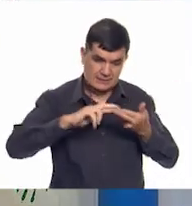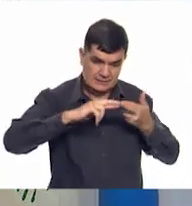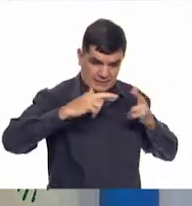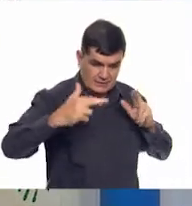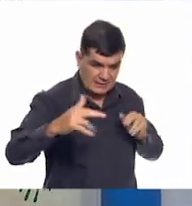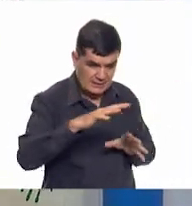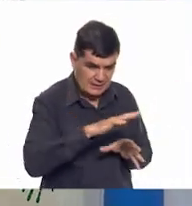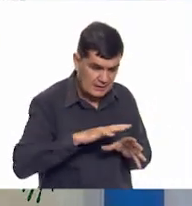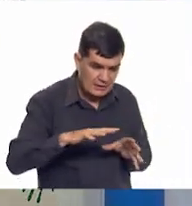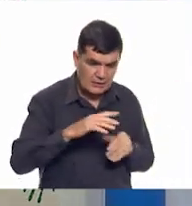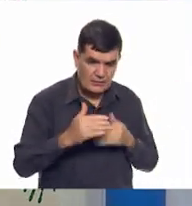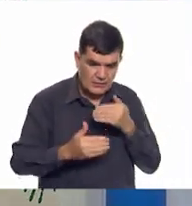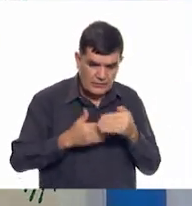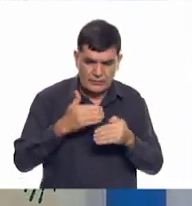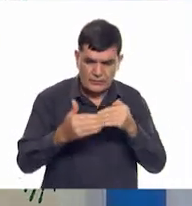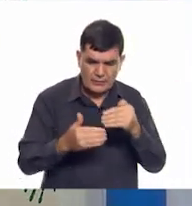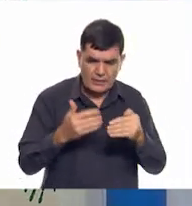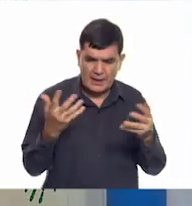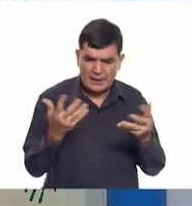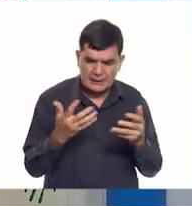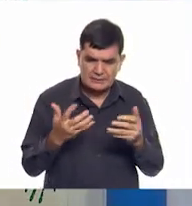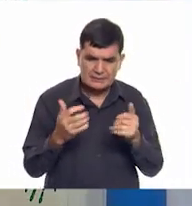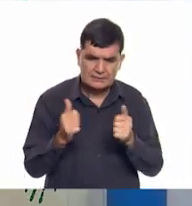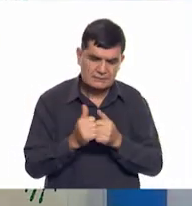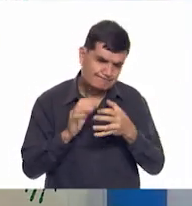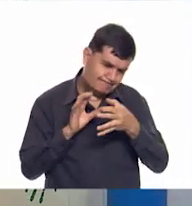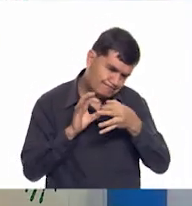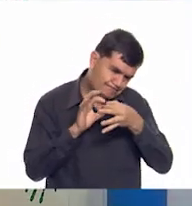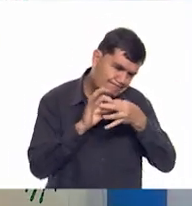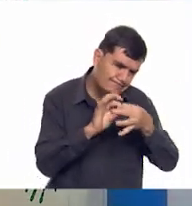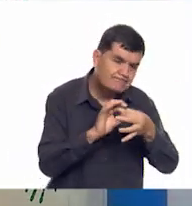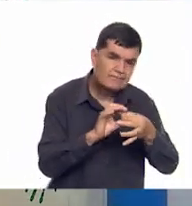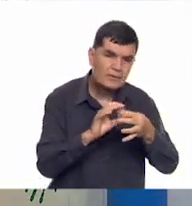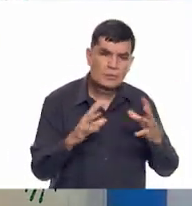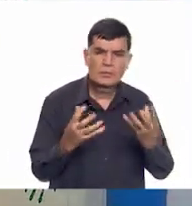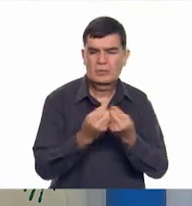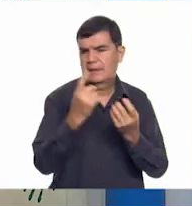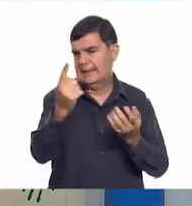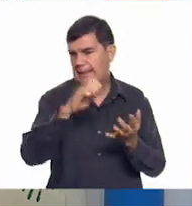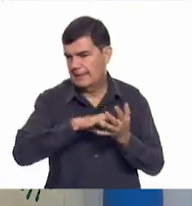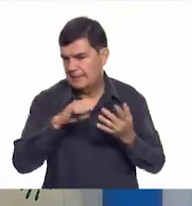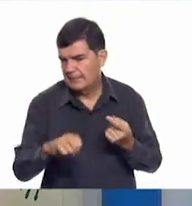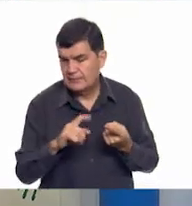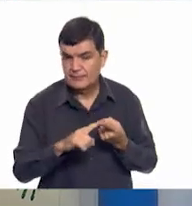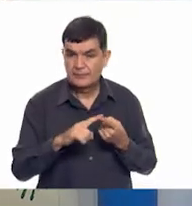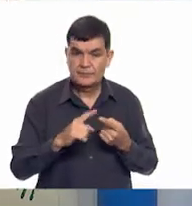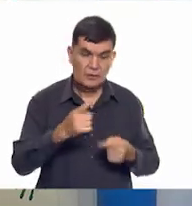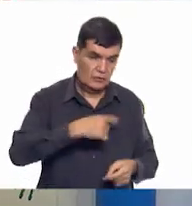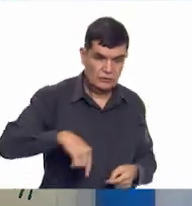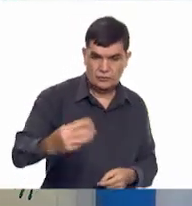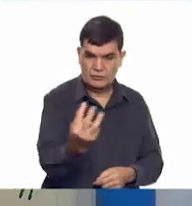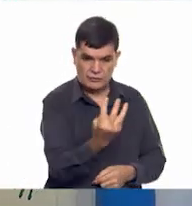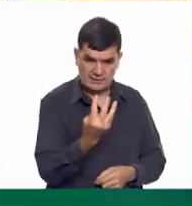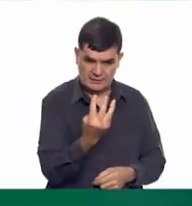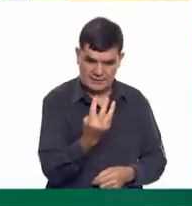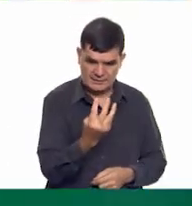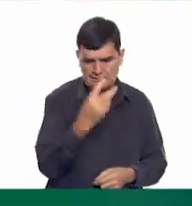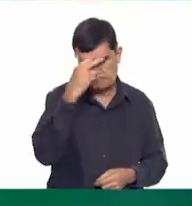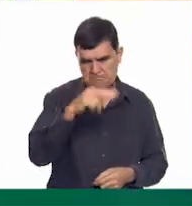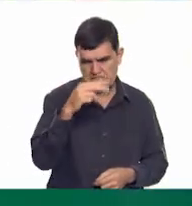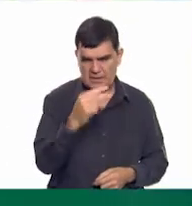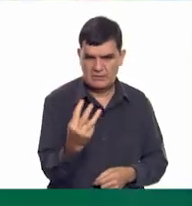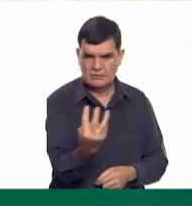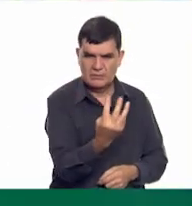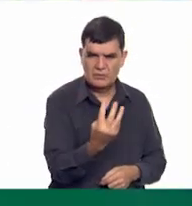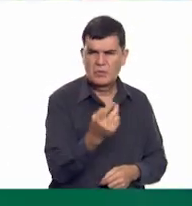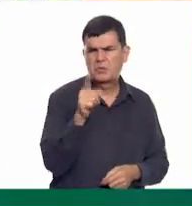relacionarnos, ir creando vínculos con las personas que conviven con nosotros. Por ejemplo, nosotros tres vivimos en México. Bueno, tú